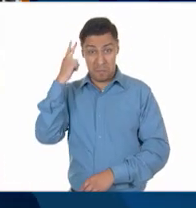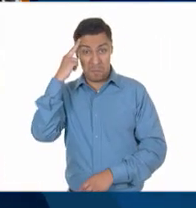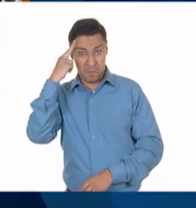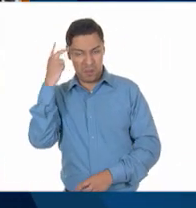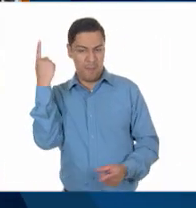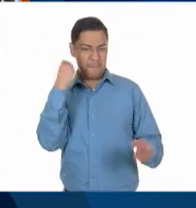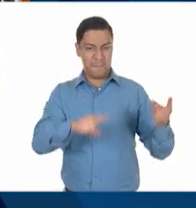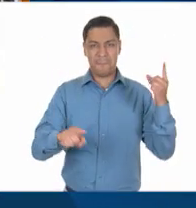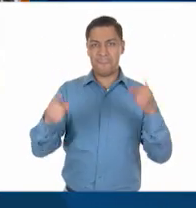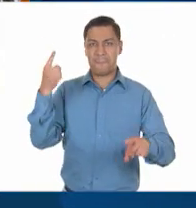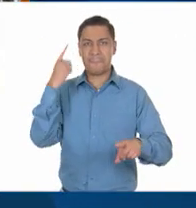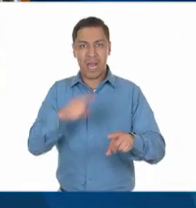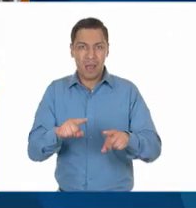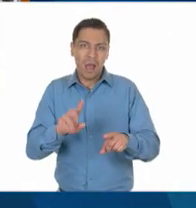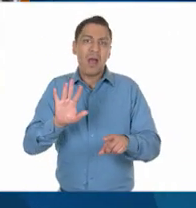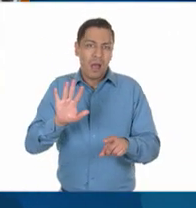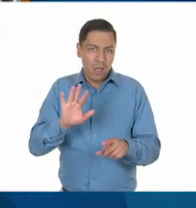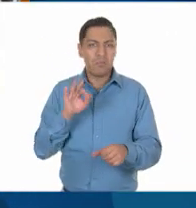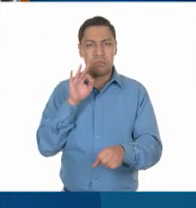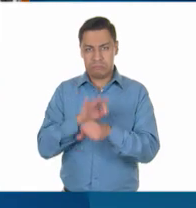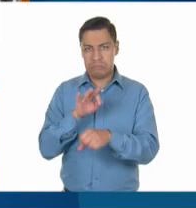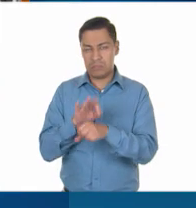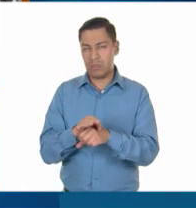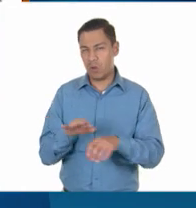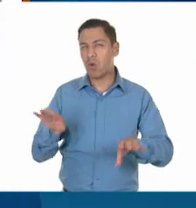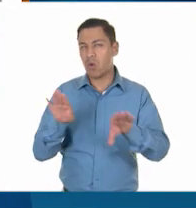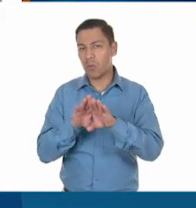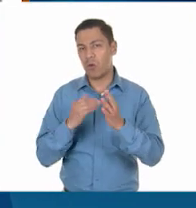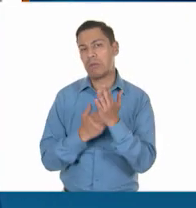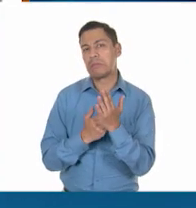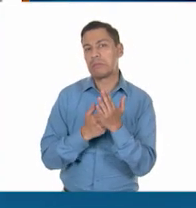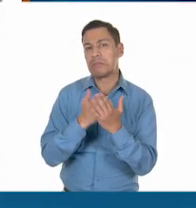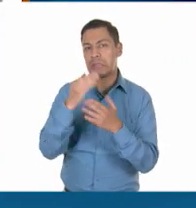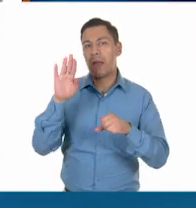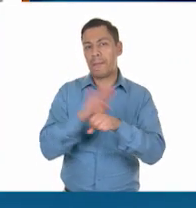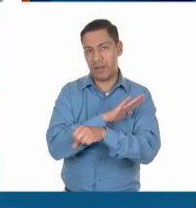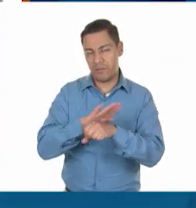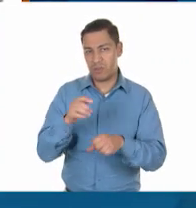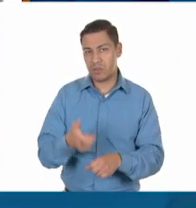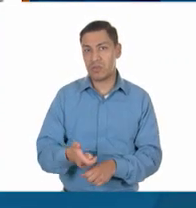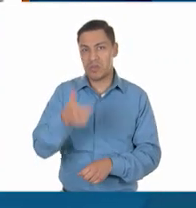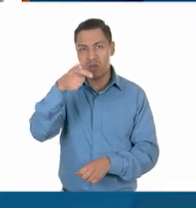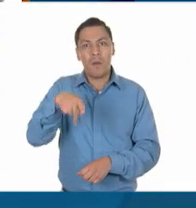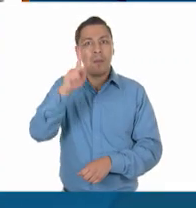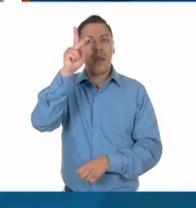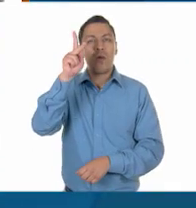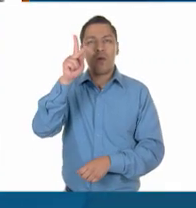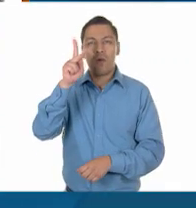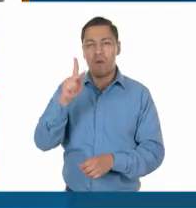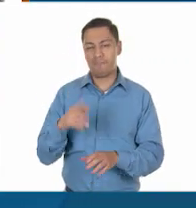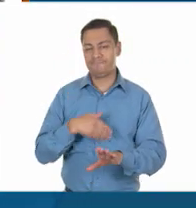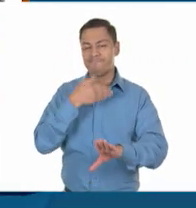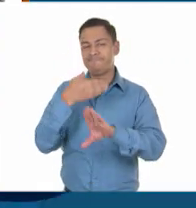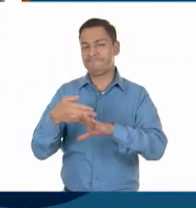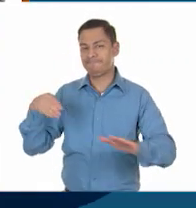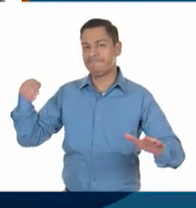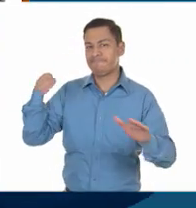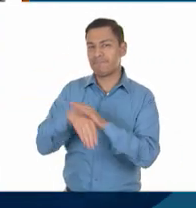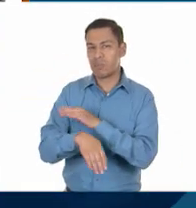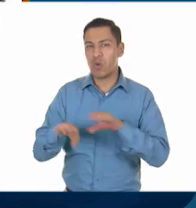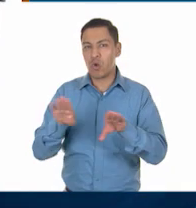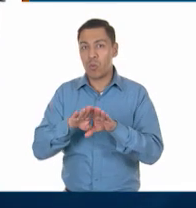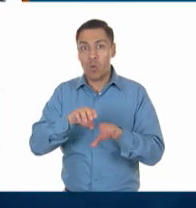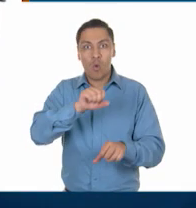y crecimiento económico a costa de suprimir las libertades y reprimir todo movimiento